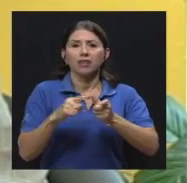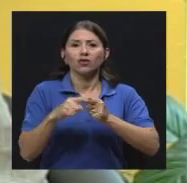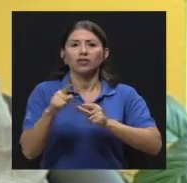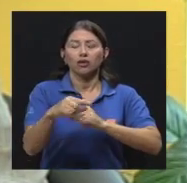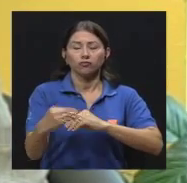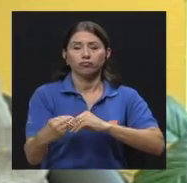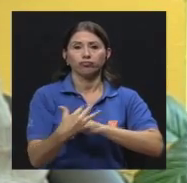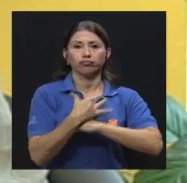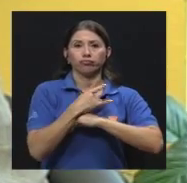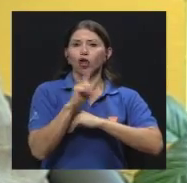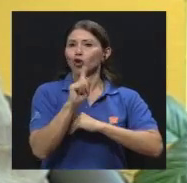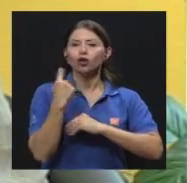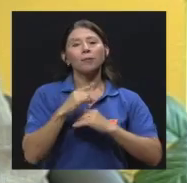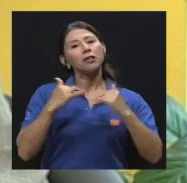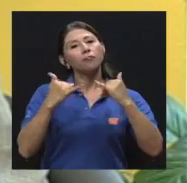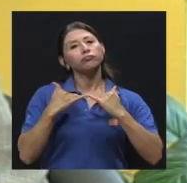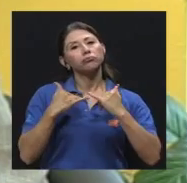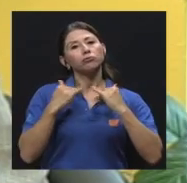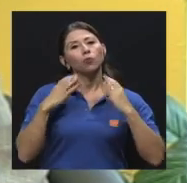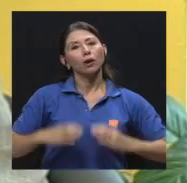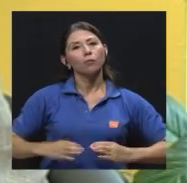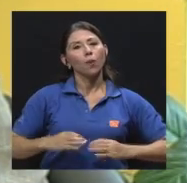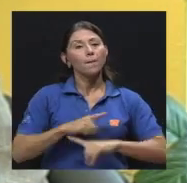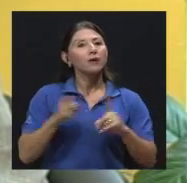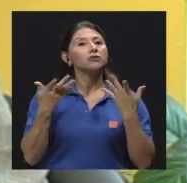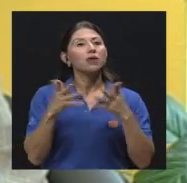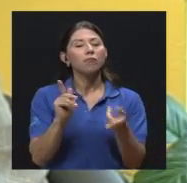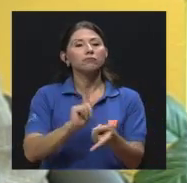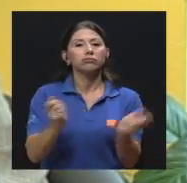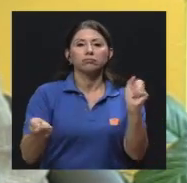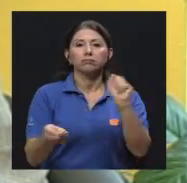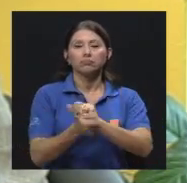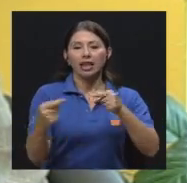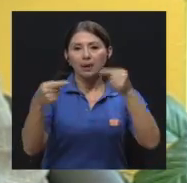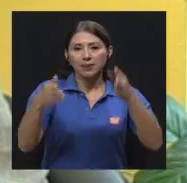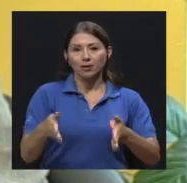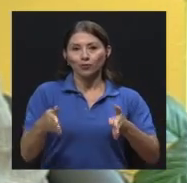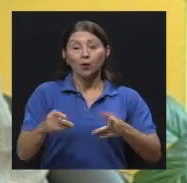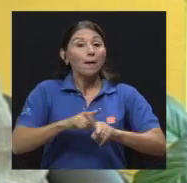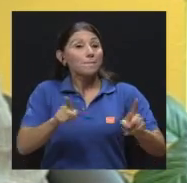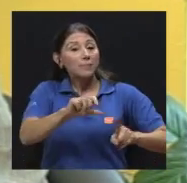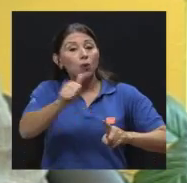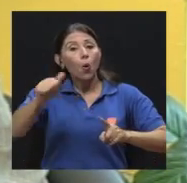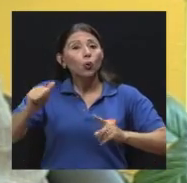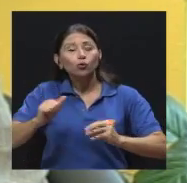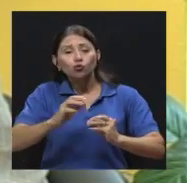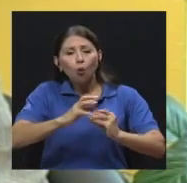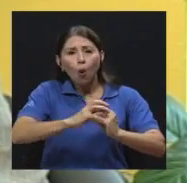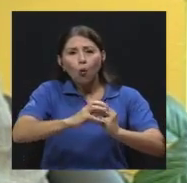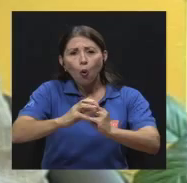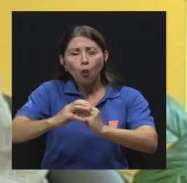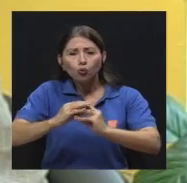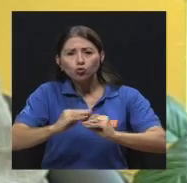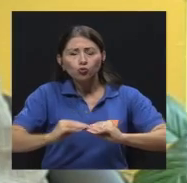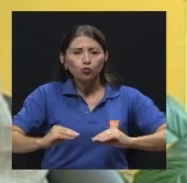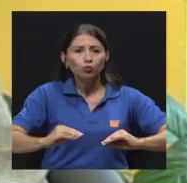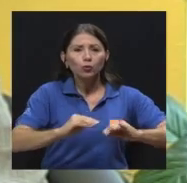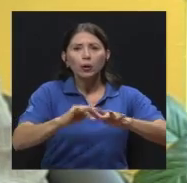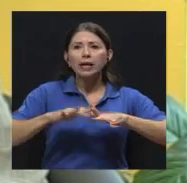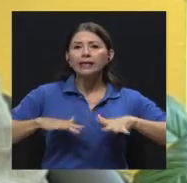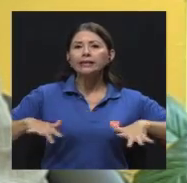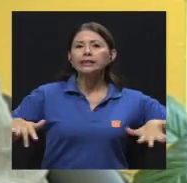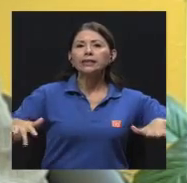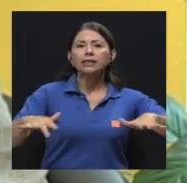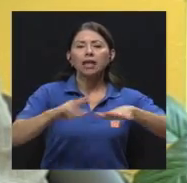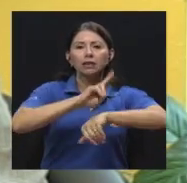enemigos, ¿verdad? Pero tenemos los otros hongos que están en la naturaleza, en la naturaleza decimos, en